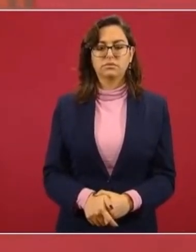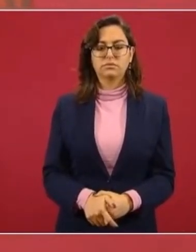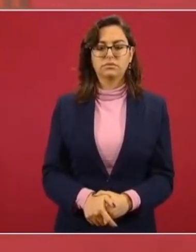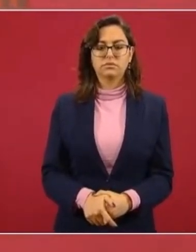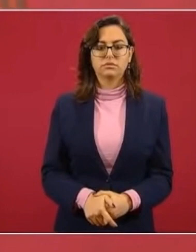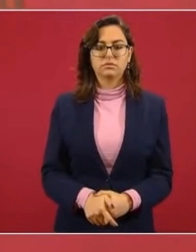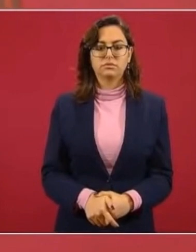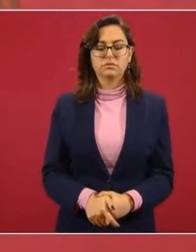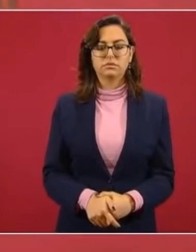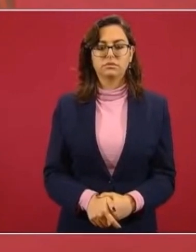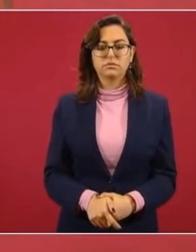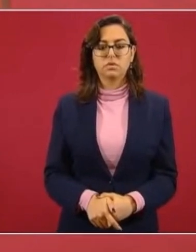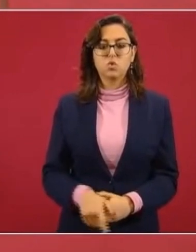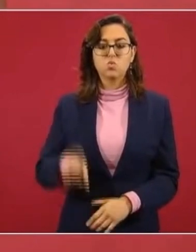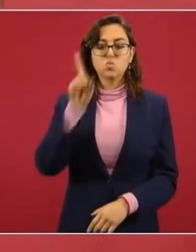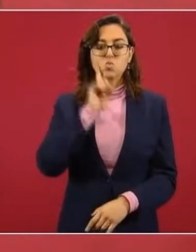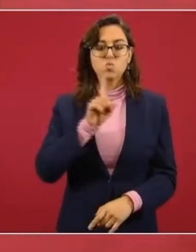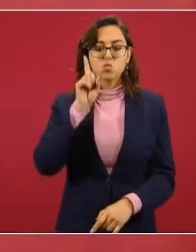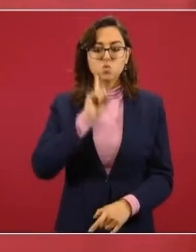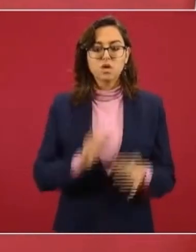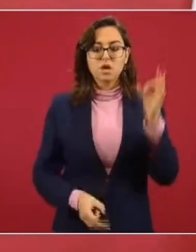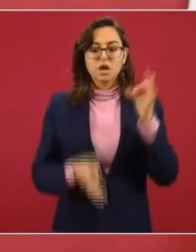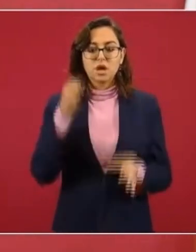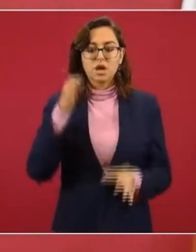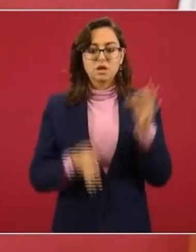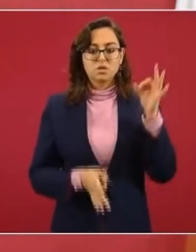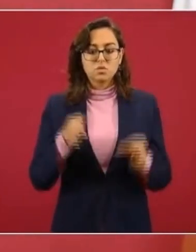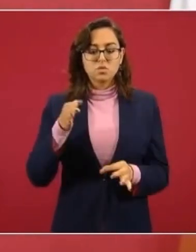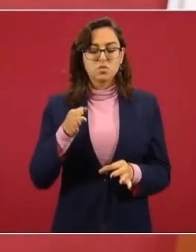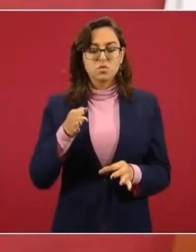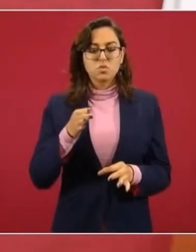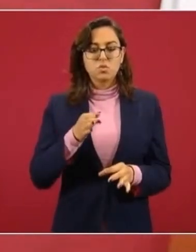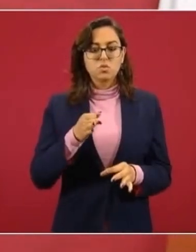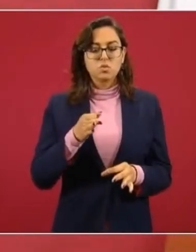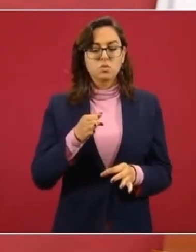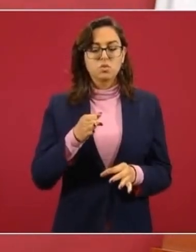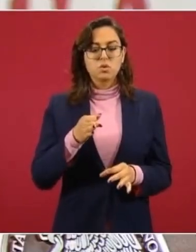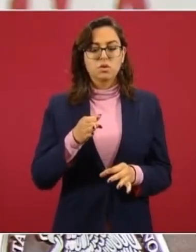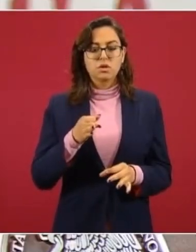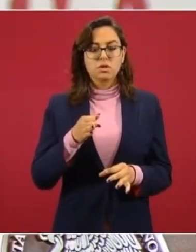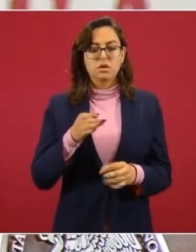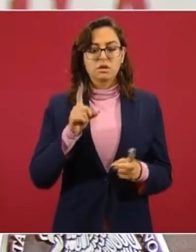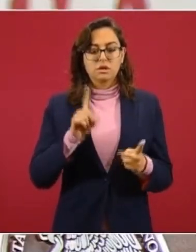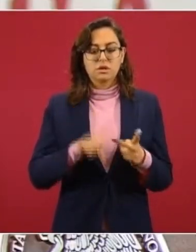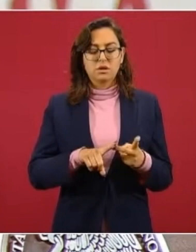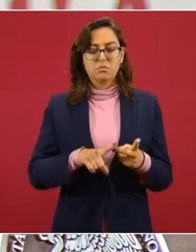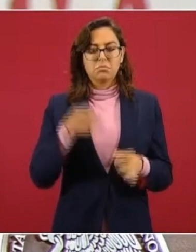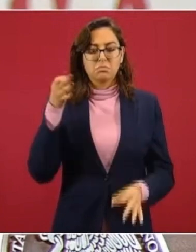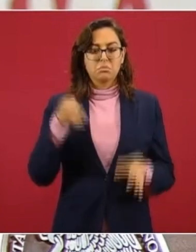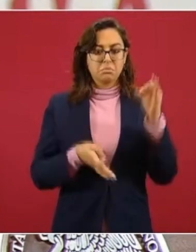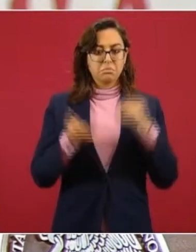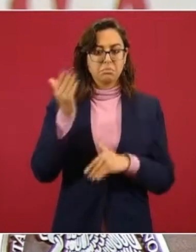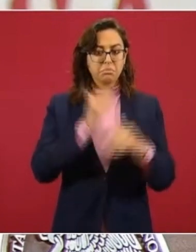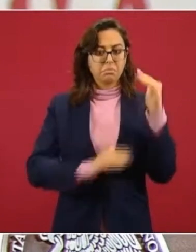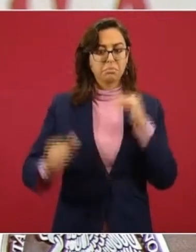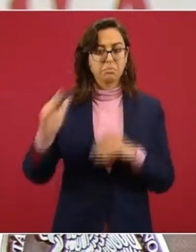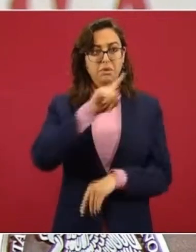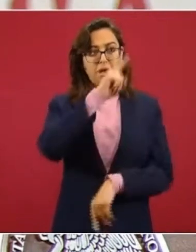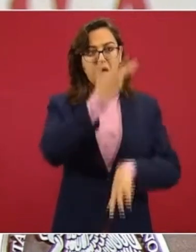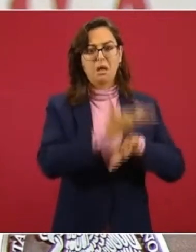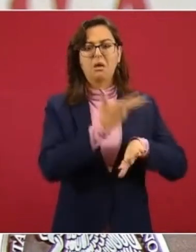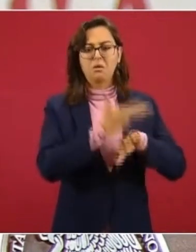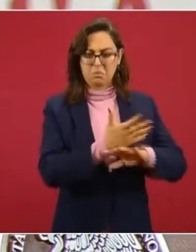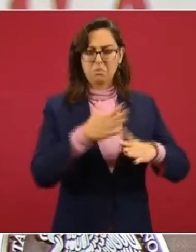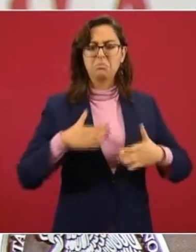juez, a una jueza, a un fiscal en Estados